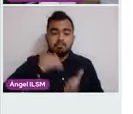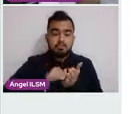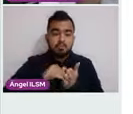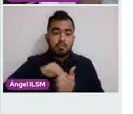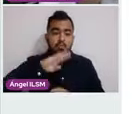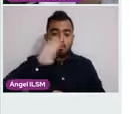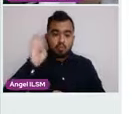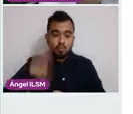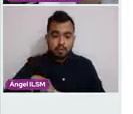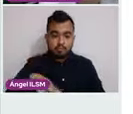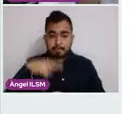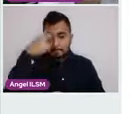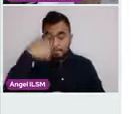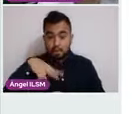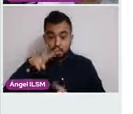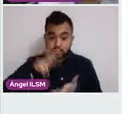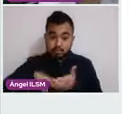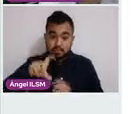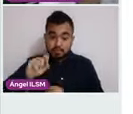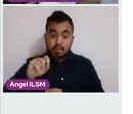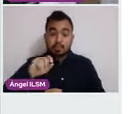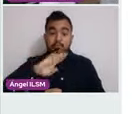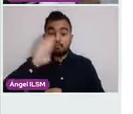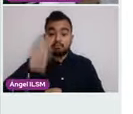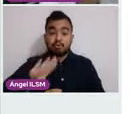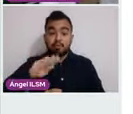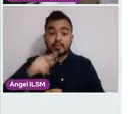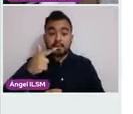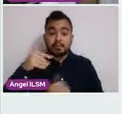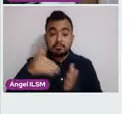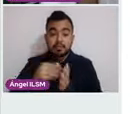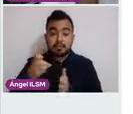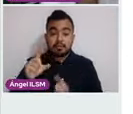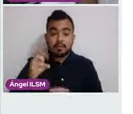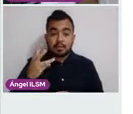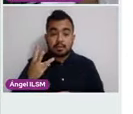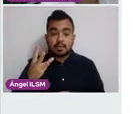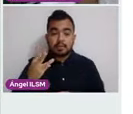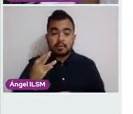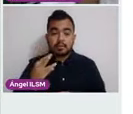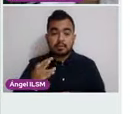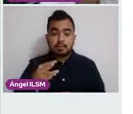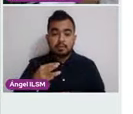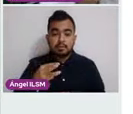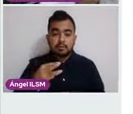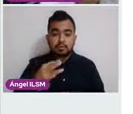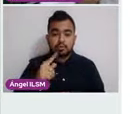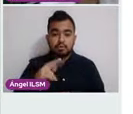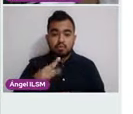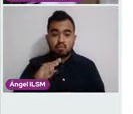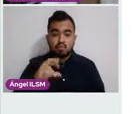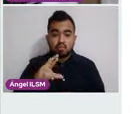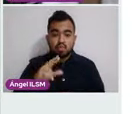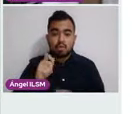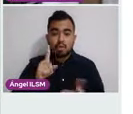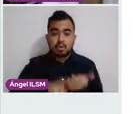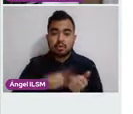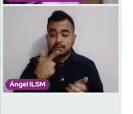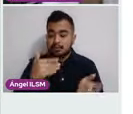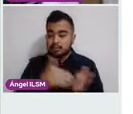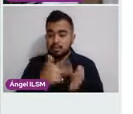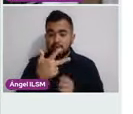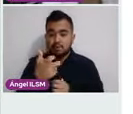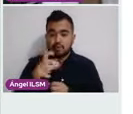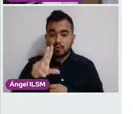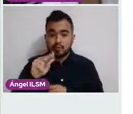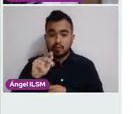2020 fallecieron 97 mil 323 personas por tumores malignos. De estos, 7 mil 880 fueron por tumores malignos